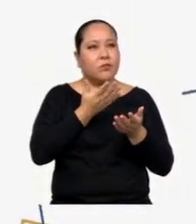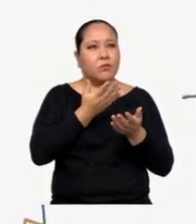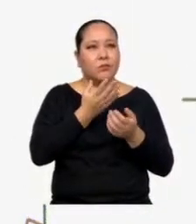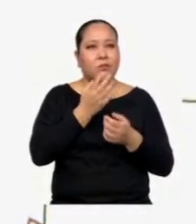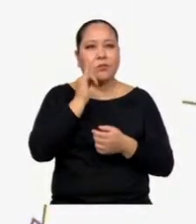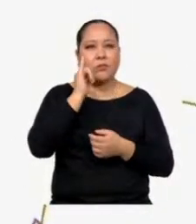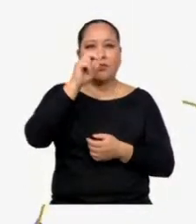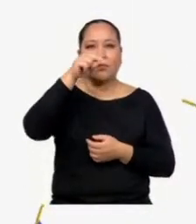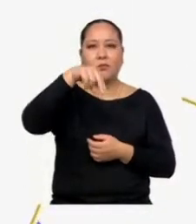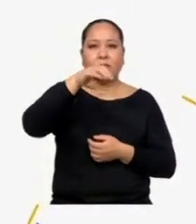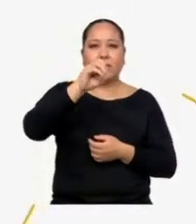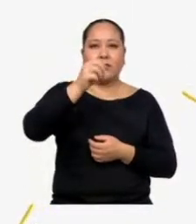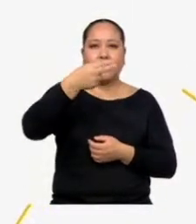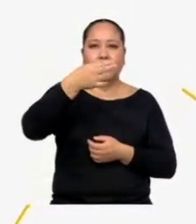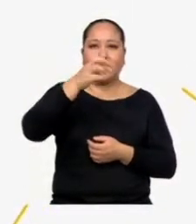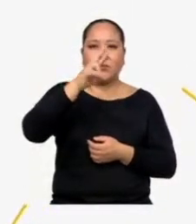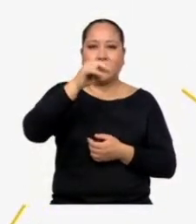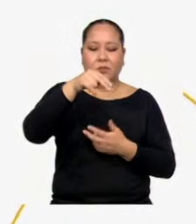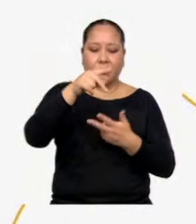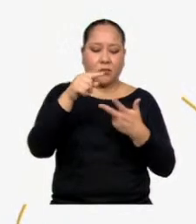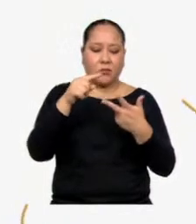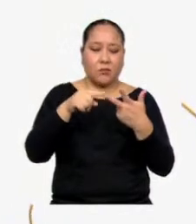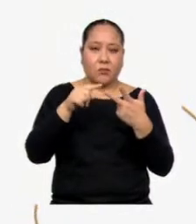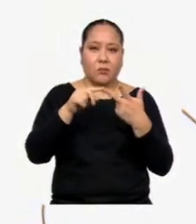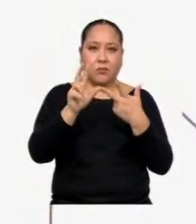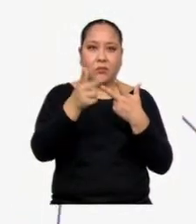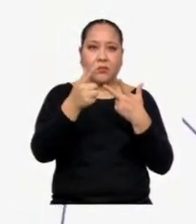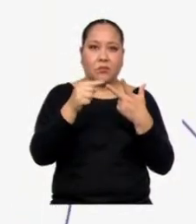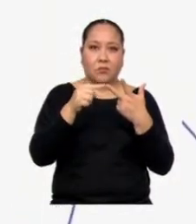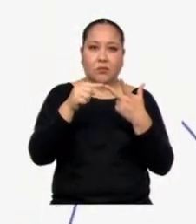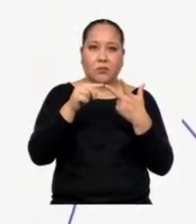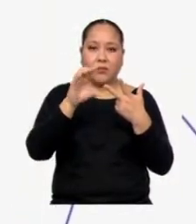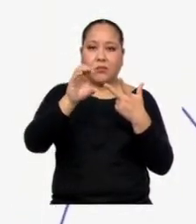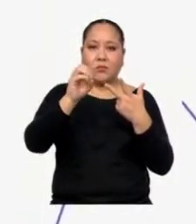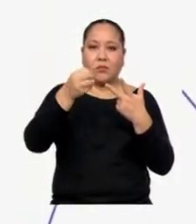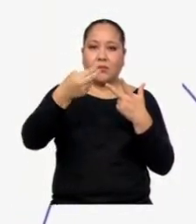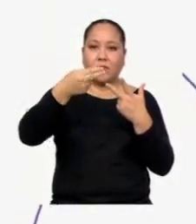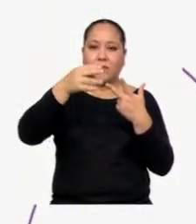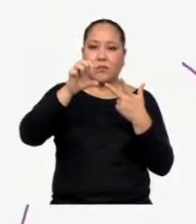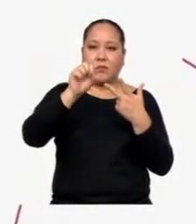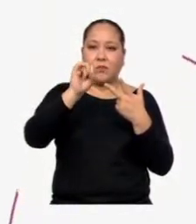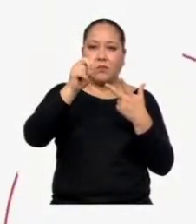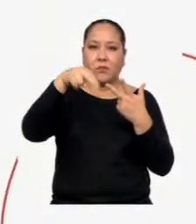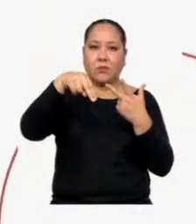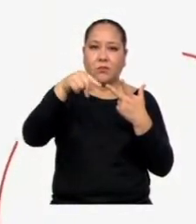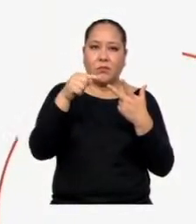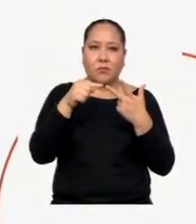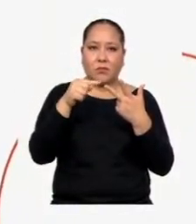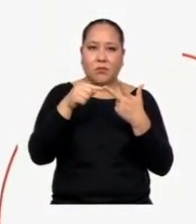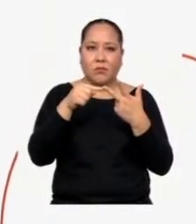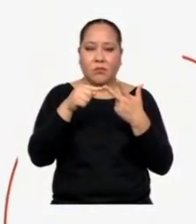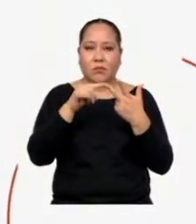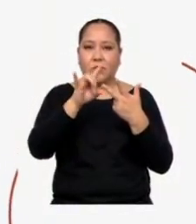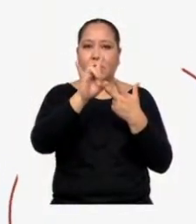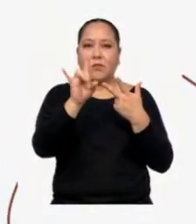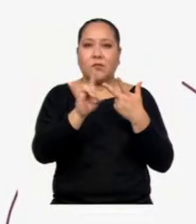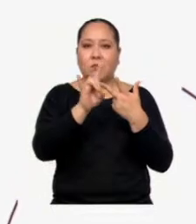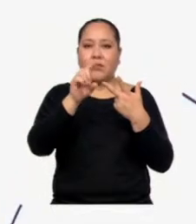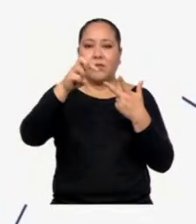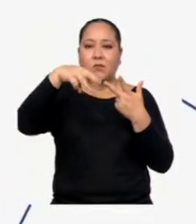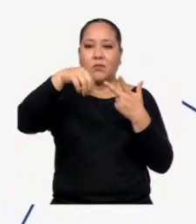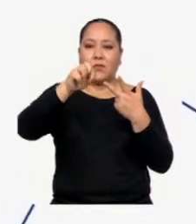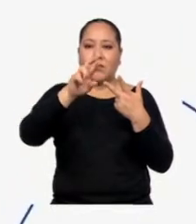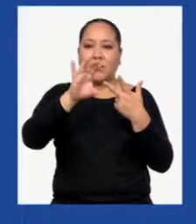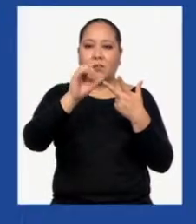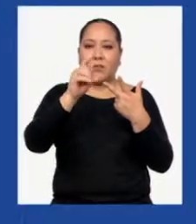Incoherente La tercera y última propiedad es la cohesión Esta se evidencia en el uso de marcadores